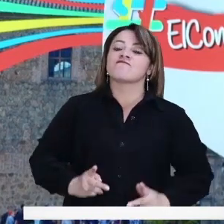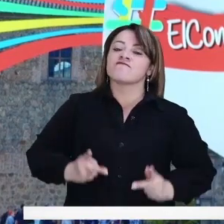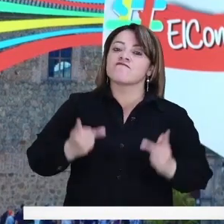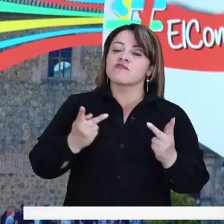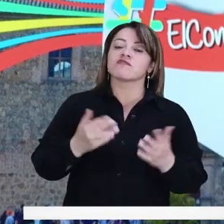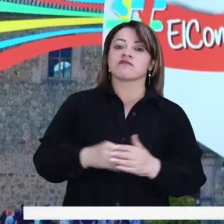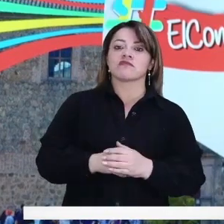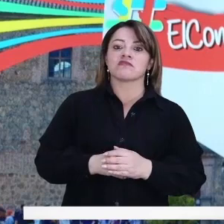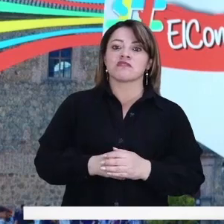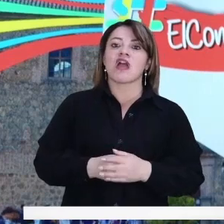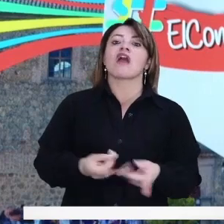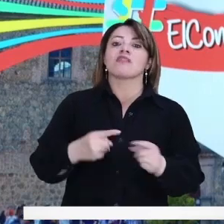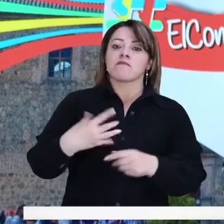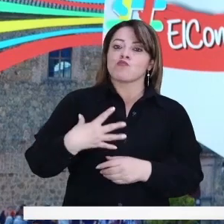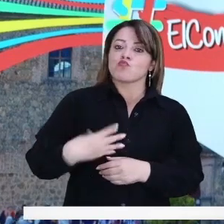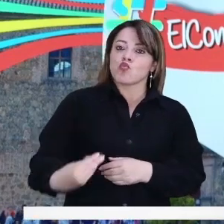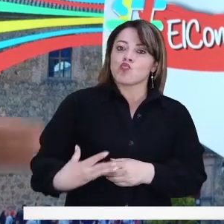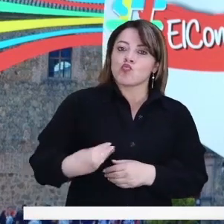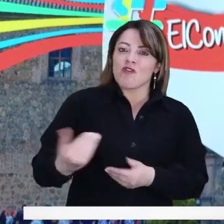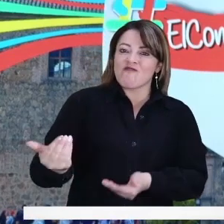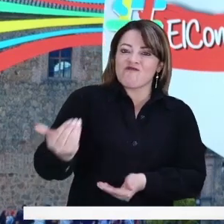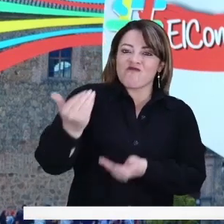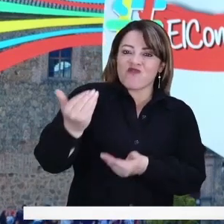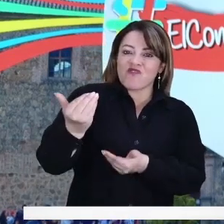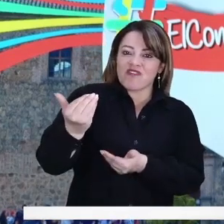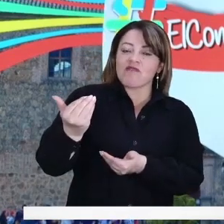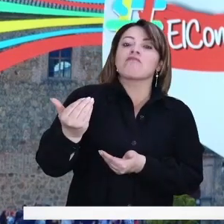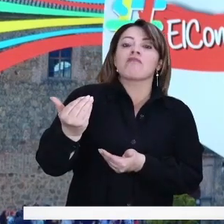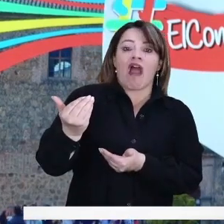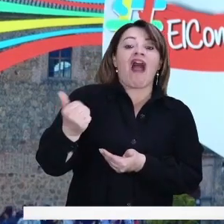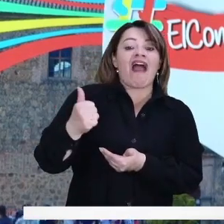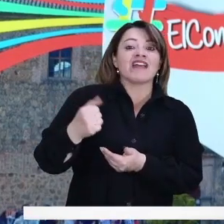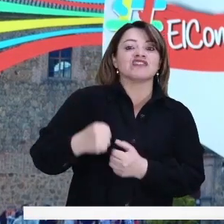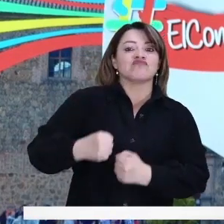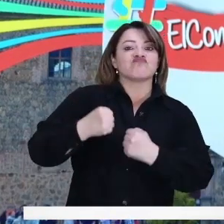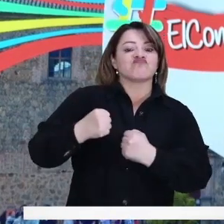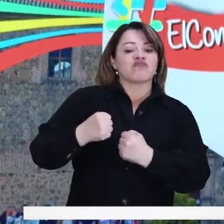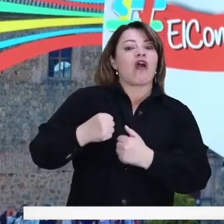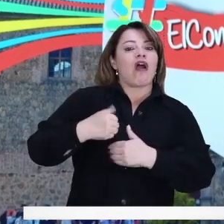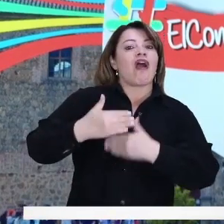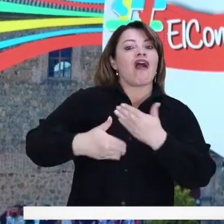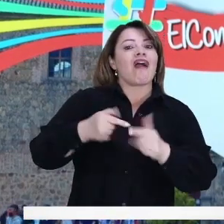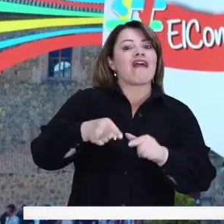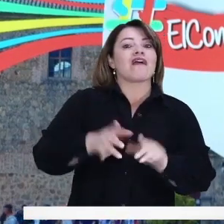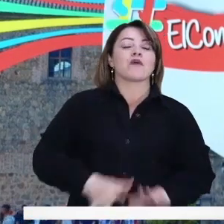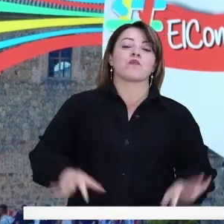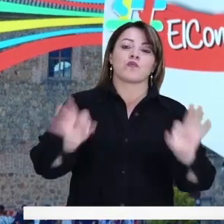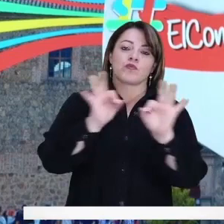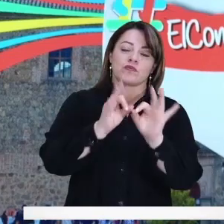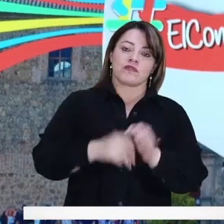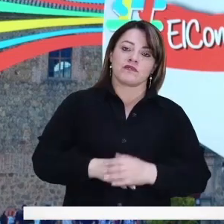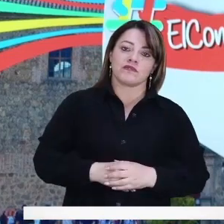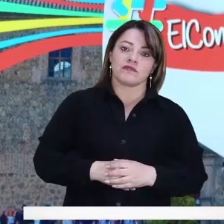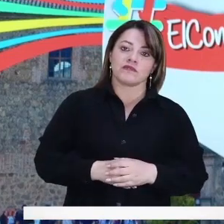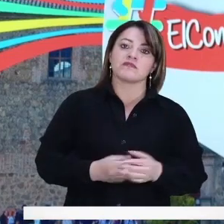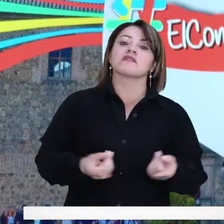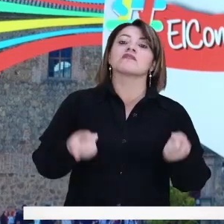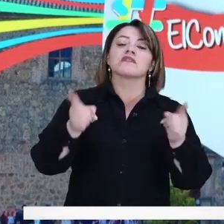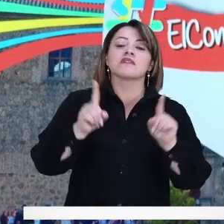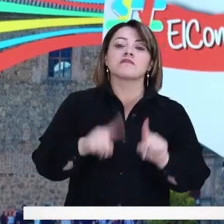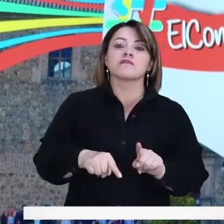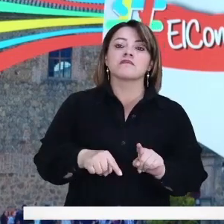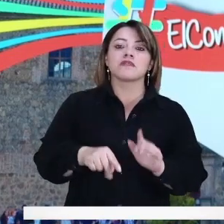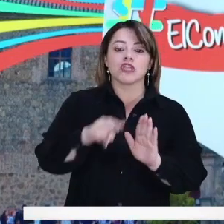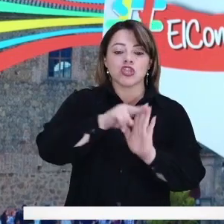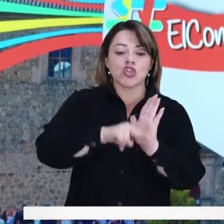luego en la etapa. De la lactancia a su niña o a su niño, igual